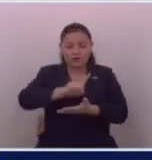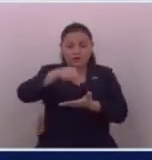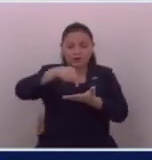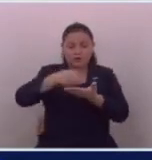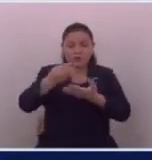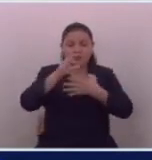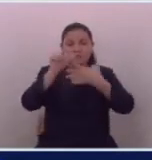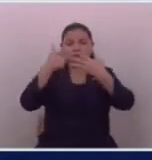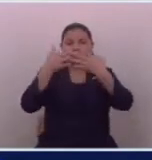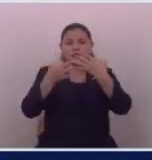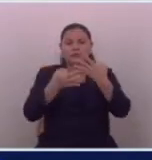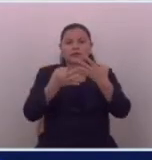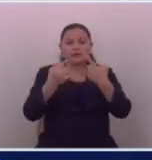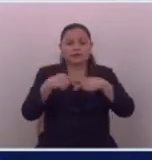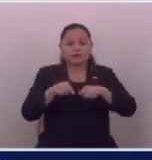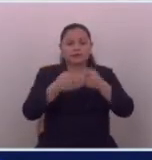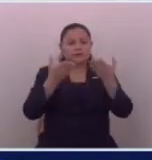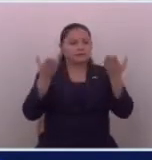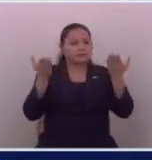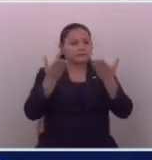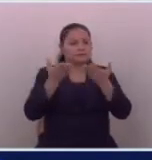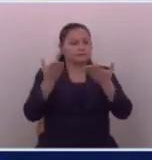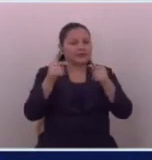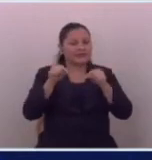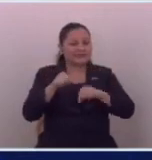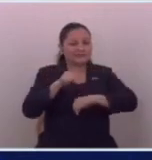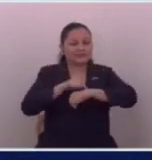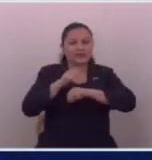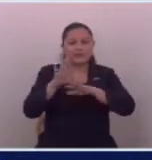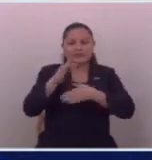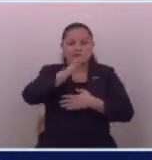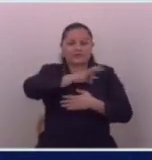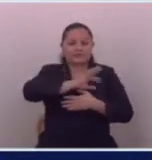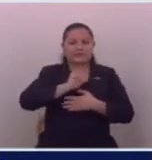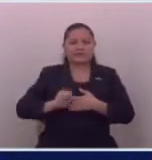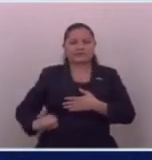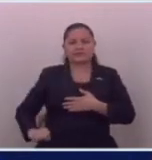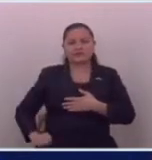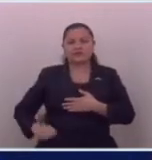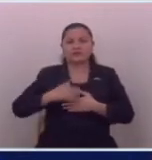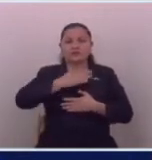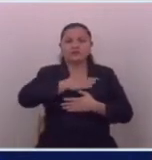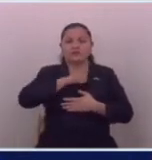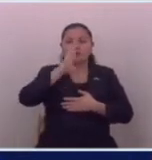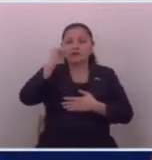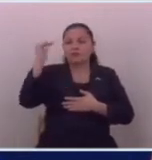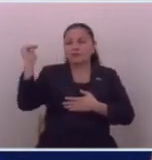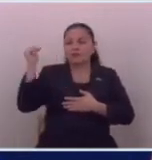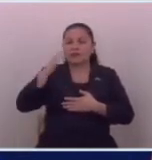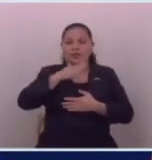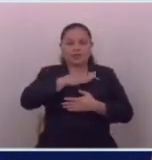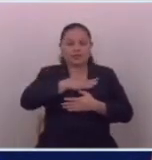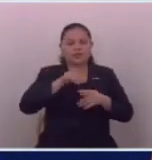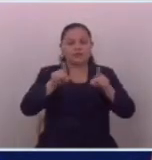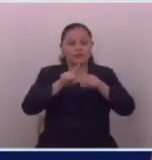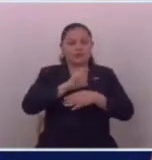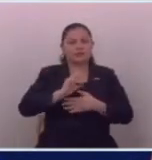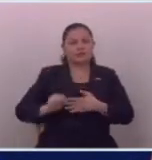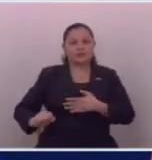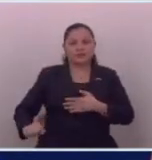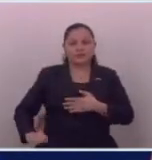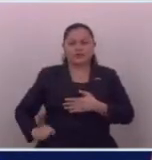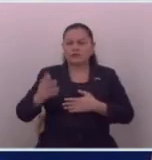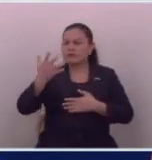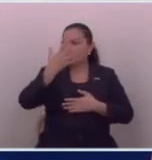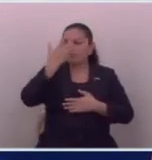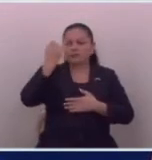esta nueva asamblea se encuentran realizando para el beneficio de los salvadoreños en nuestro país y de nuestra diáspora y